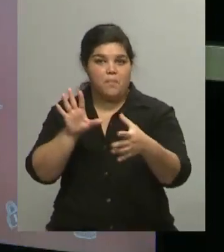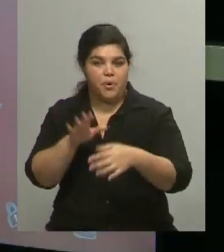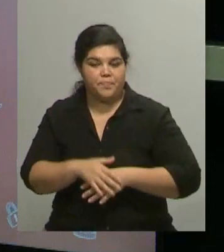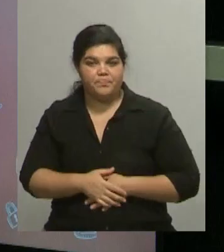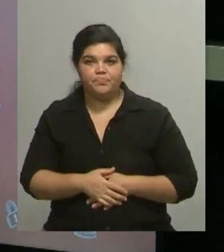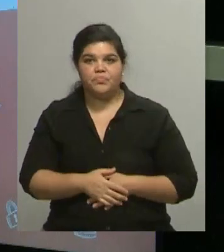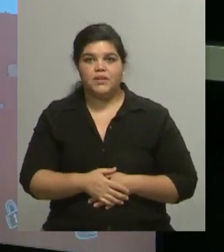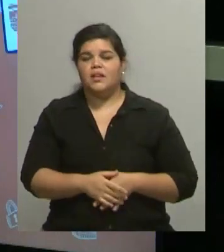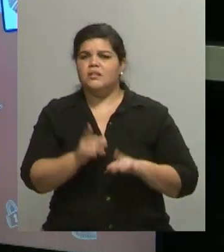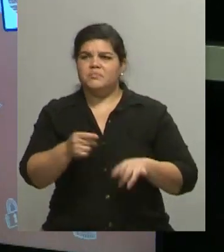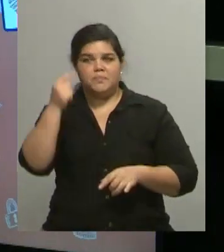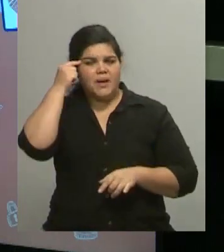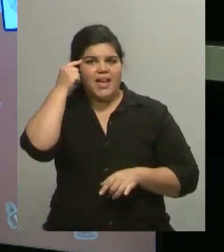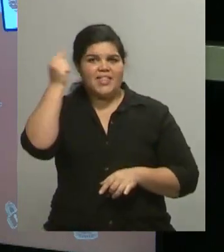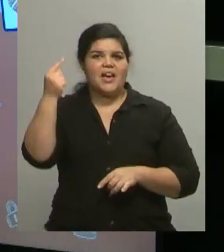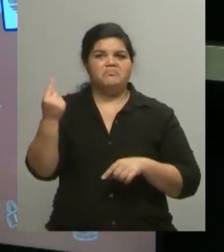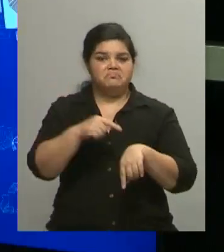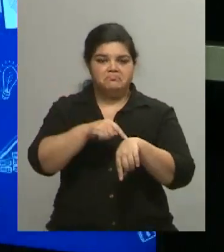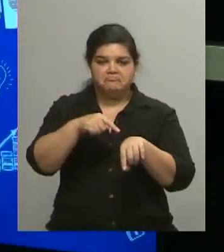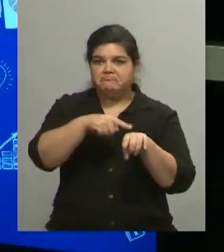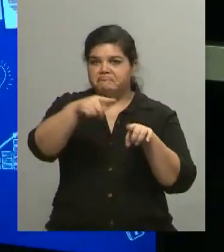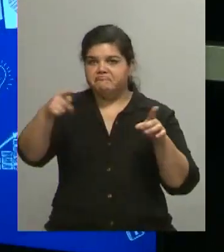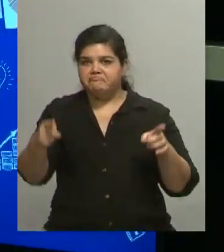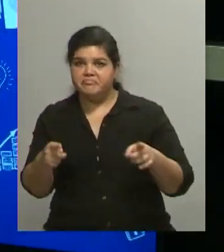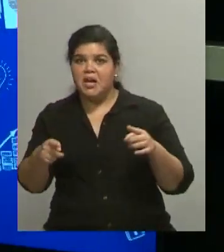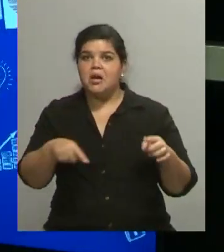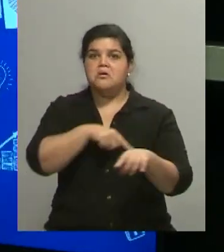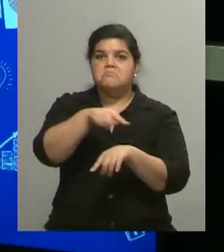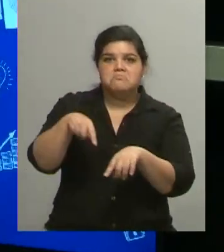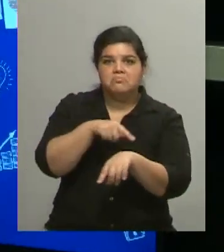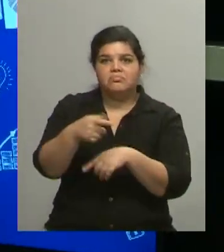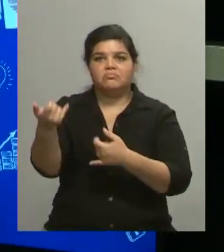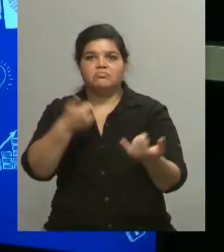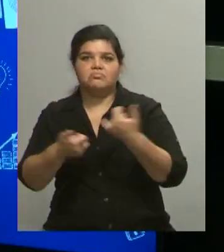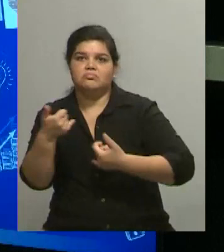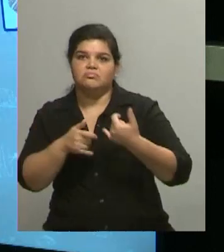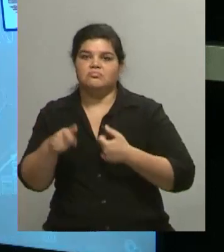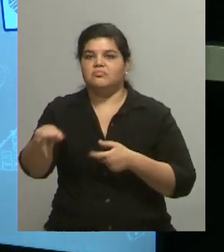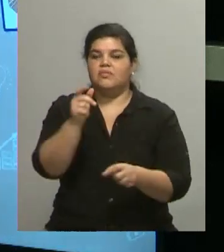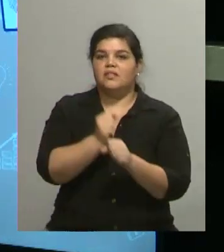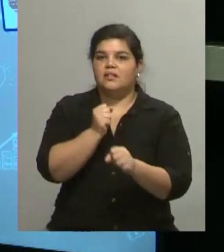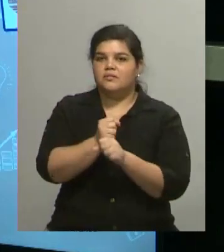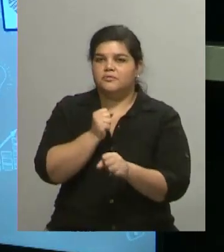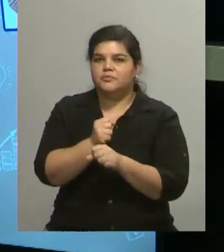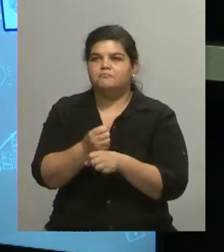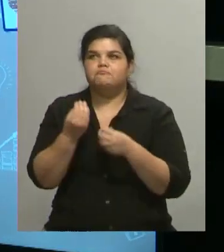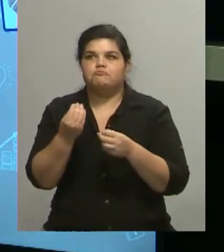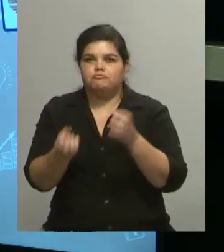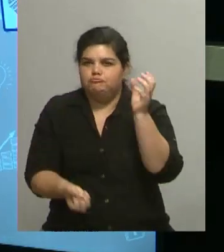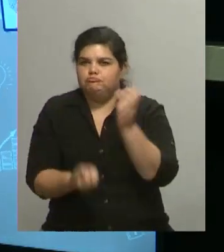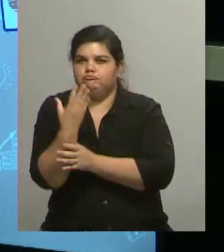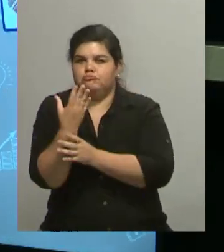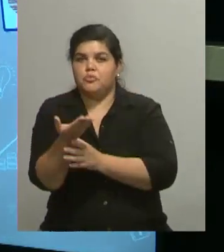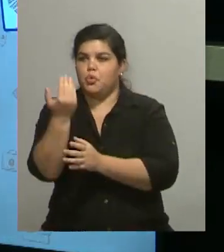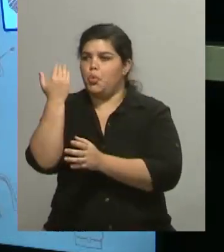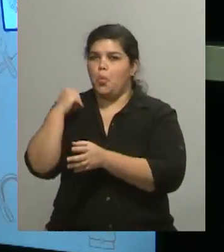La idea es, en estos minutos que tenemos de nota, aprovechar mucho y contar qué están haciendo. ¿Por qué surgen estas Aulas de Tiempo Libre y desde cuándo están